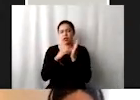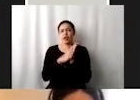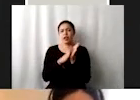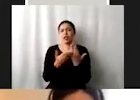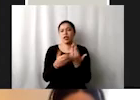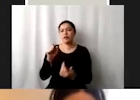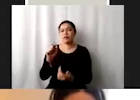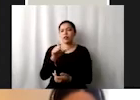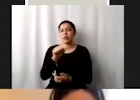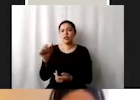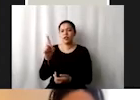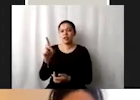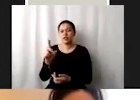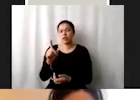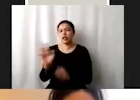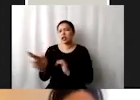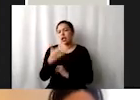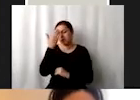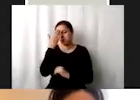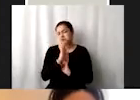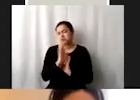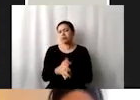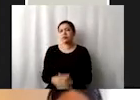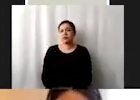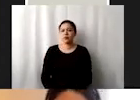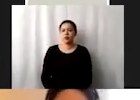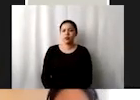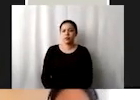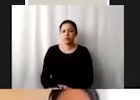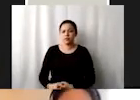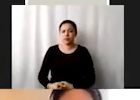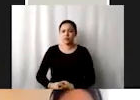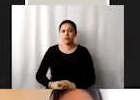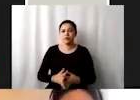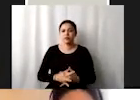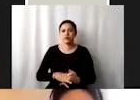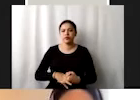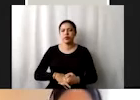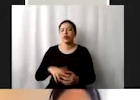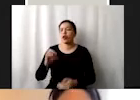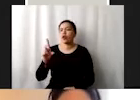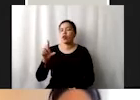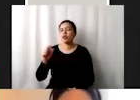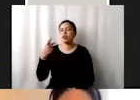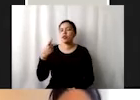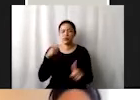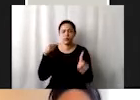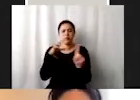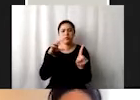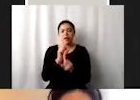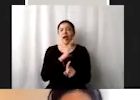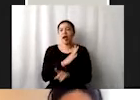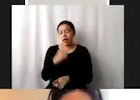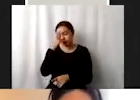reconocido. Bueno, los ODS otra vez tienen sus propias metas con diferentes